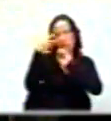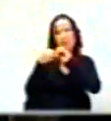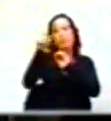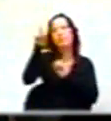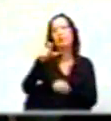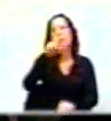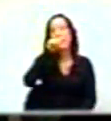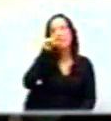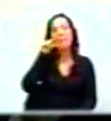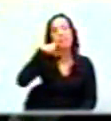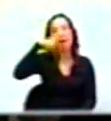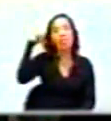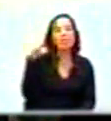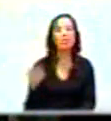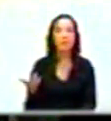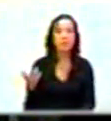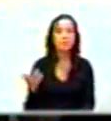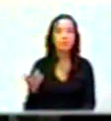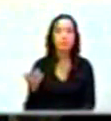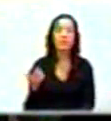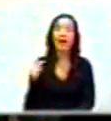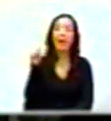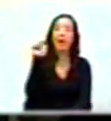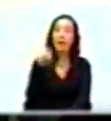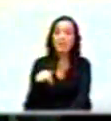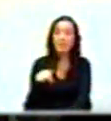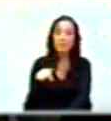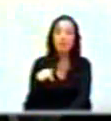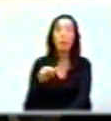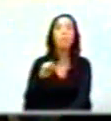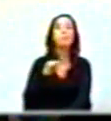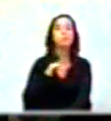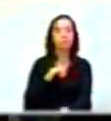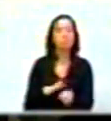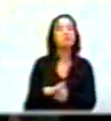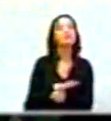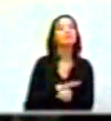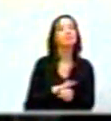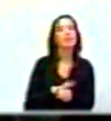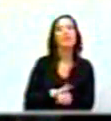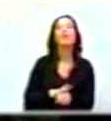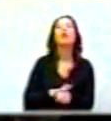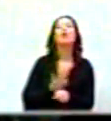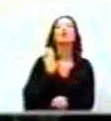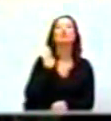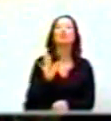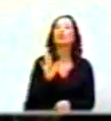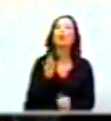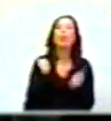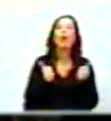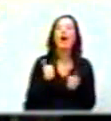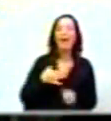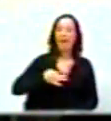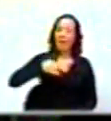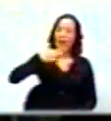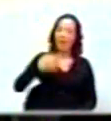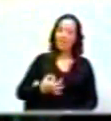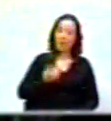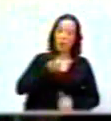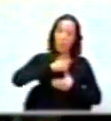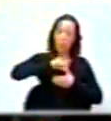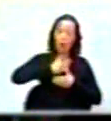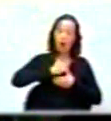Valdivieso. Aquí hay un asunto, tiene que ver con la ética y la moral pública.